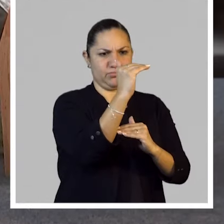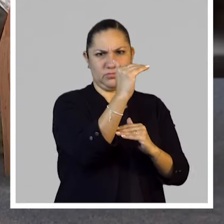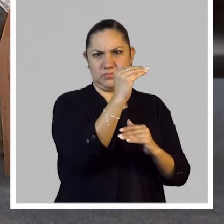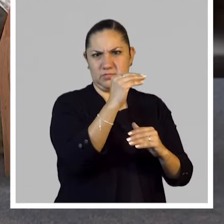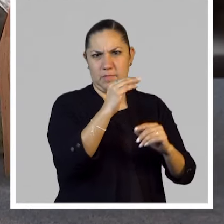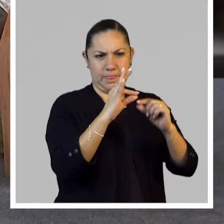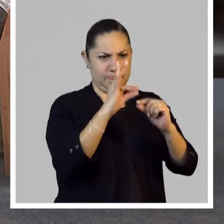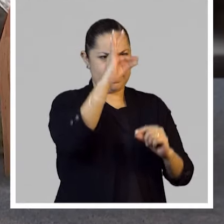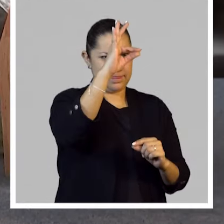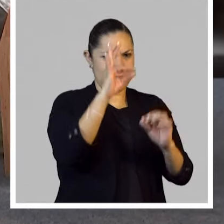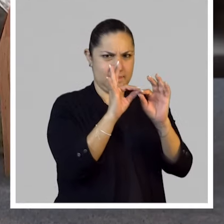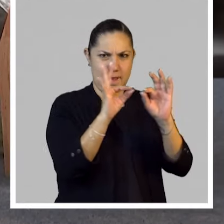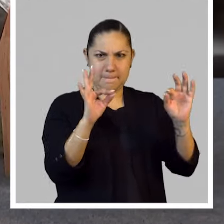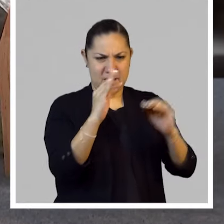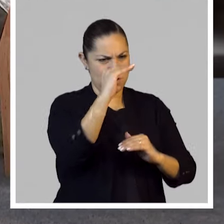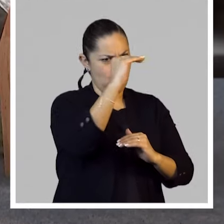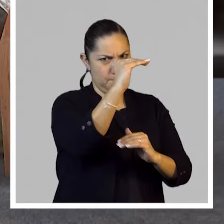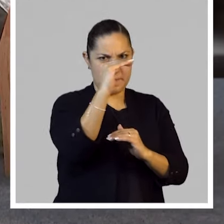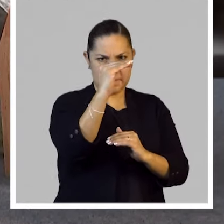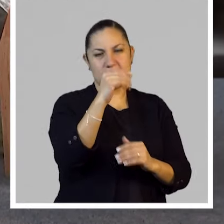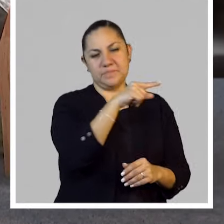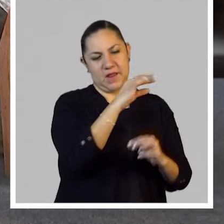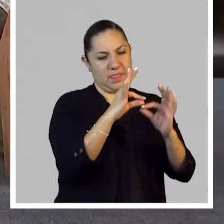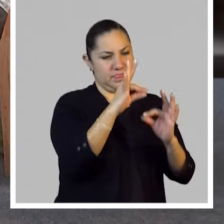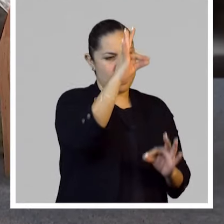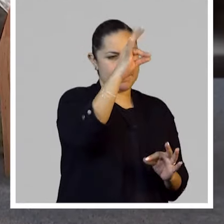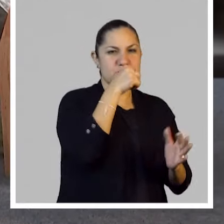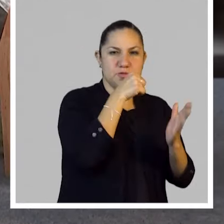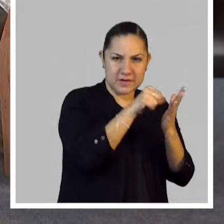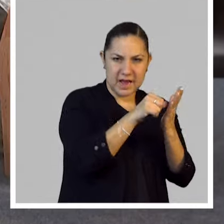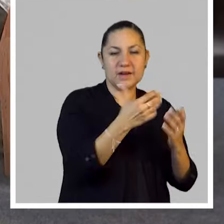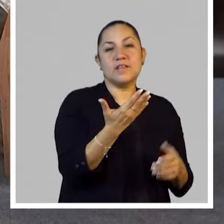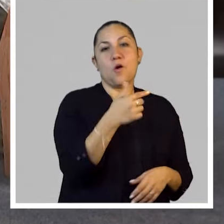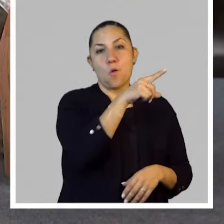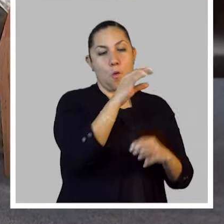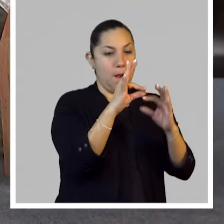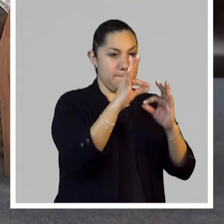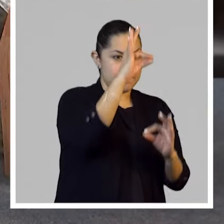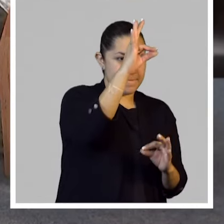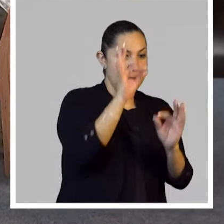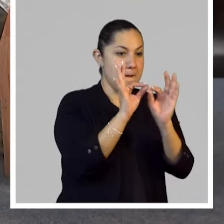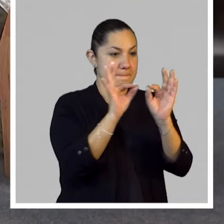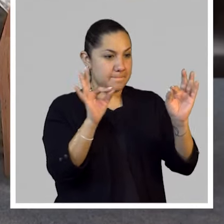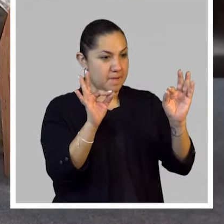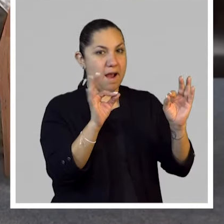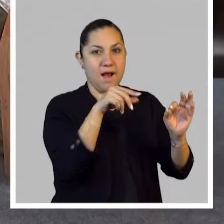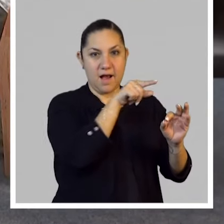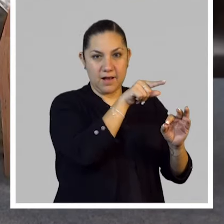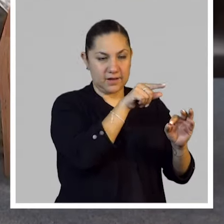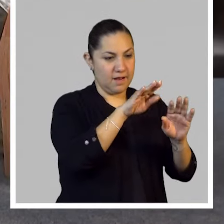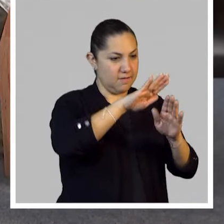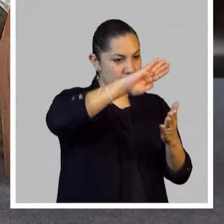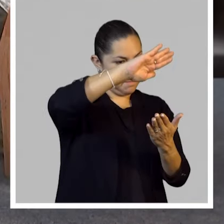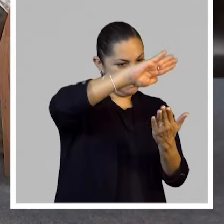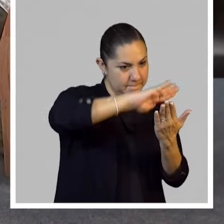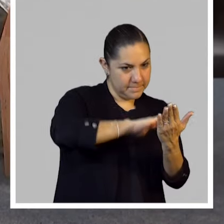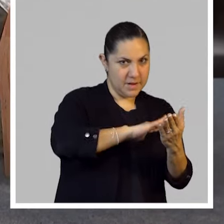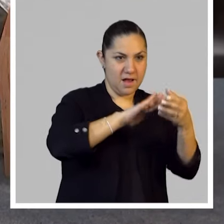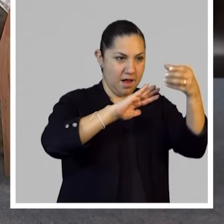lo que sea, tiene un encuadernado, está toda como... O sea, como que hay ciertas cosas que